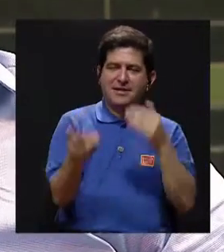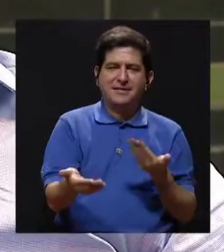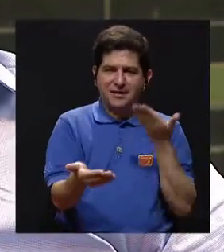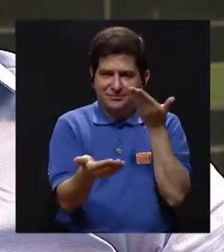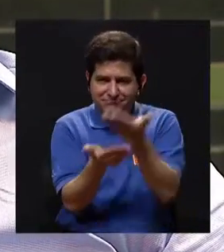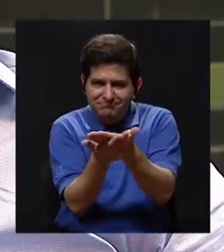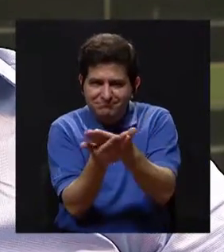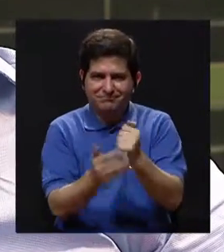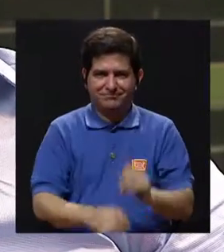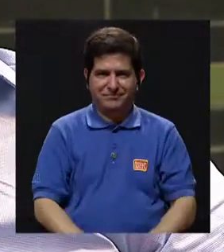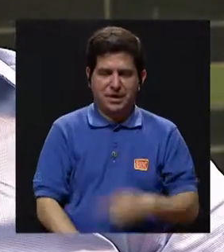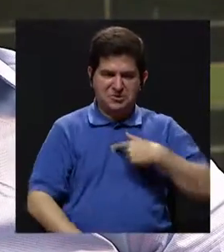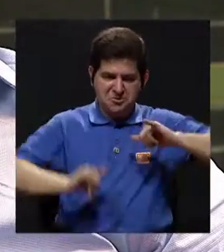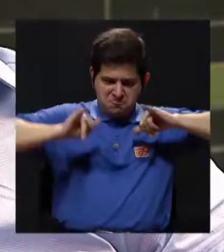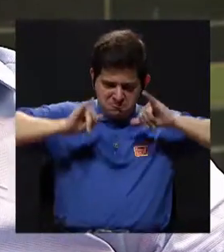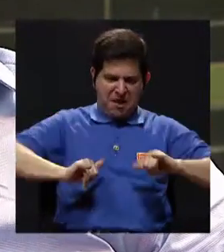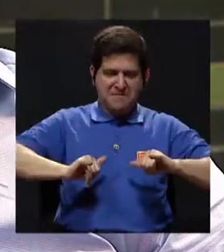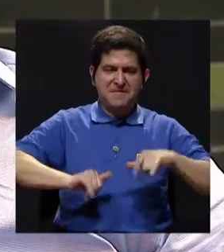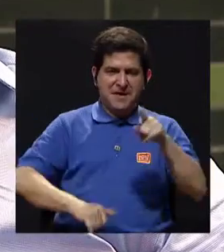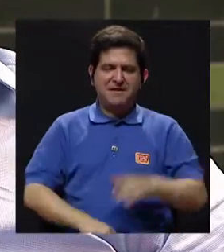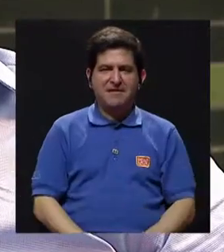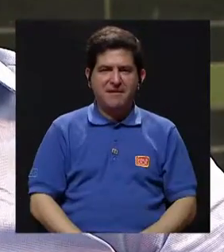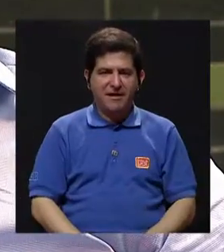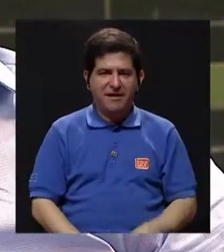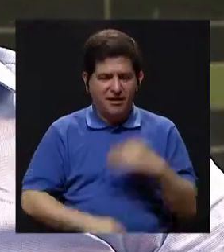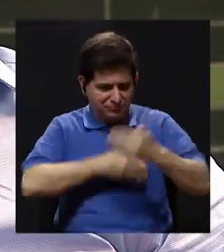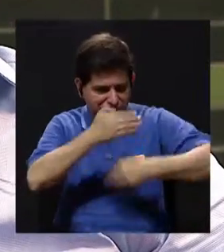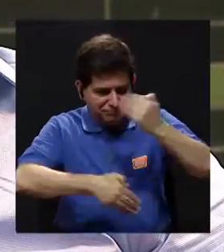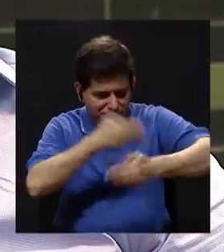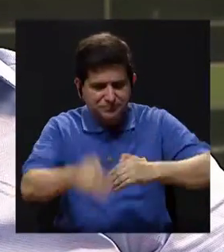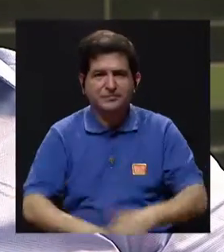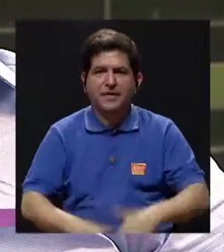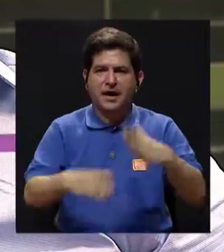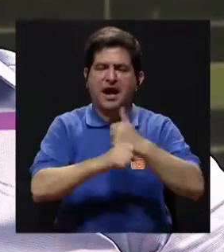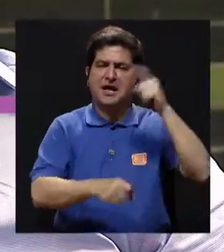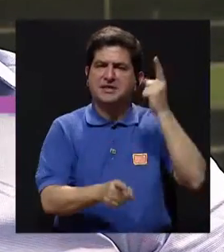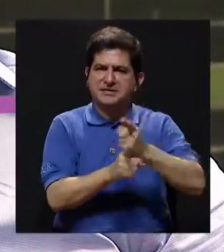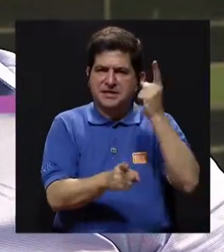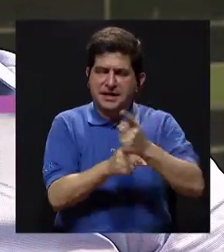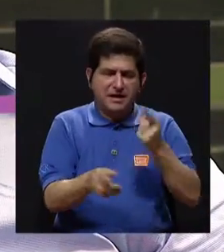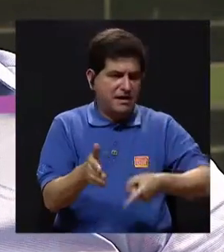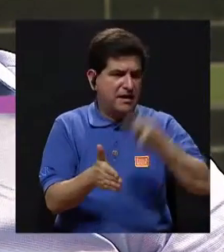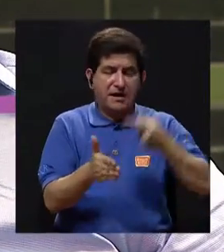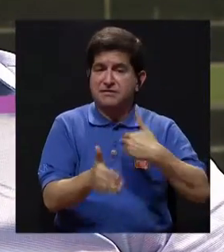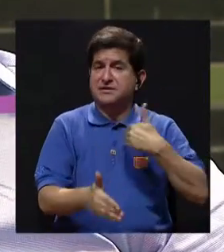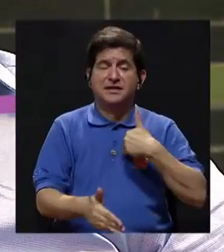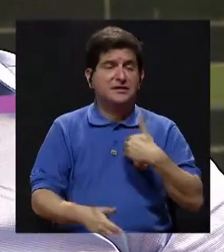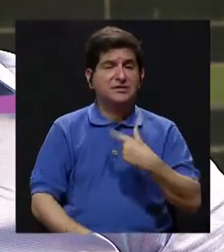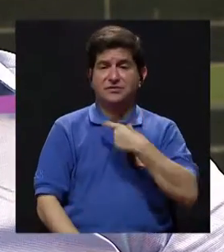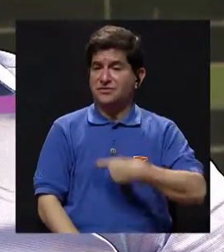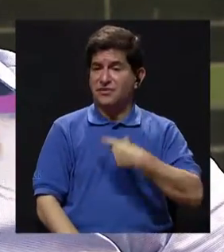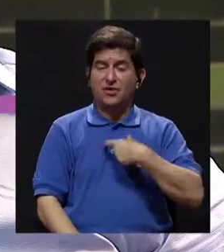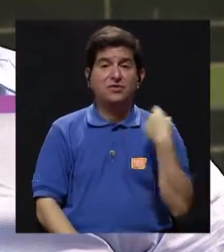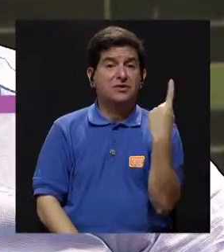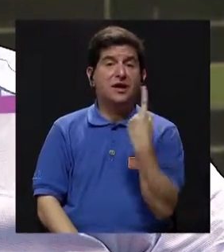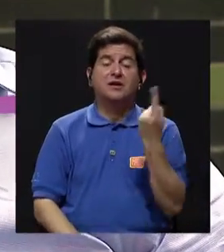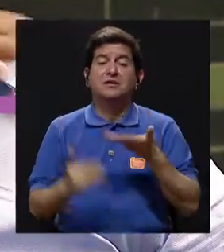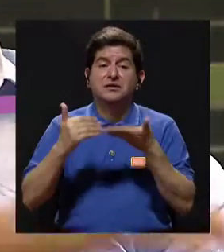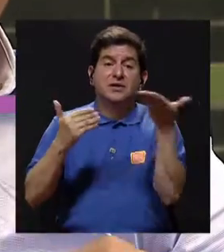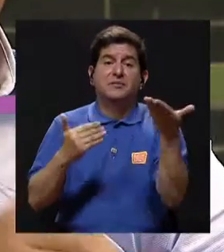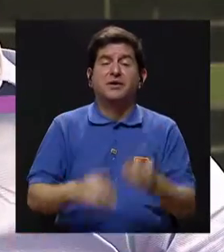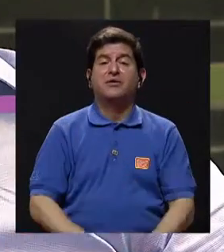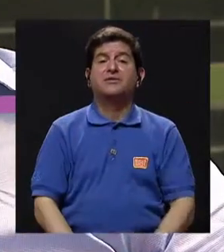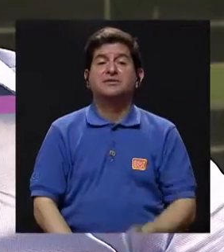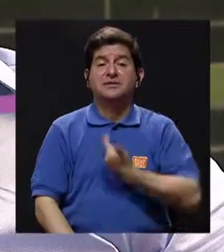propuse, y entonces tengo que mantenerme en esa disciplina. Hacer lo que tengo que hacer, aunque a veces no tenga ganas, porque siempre van a haber